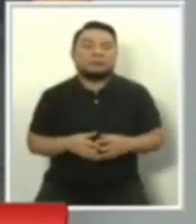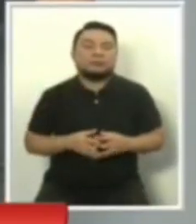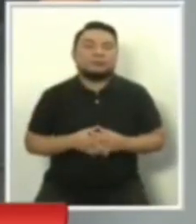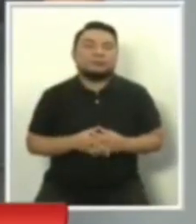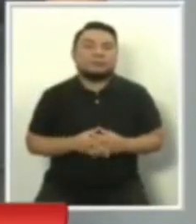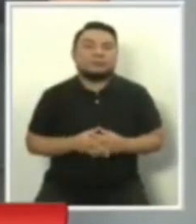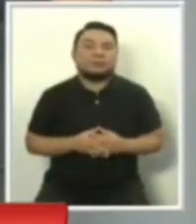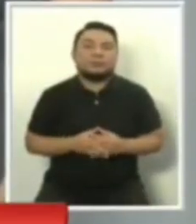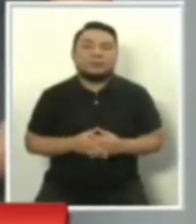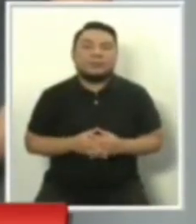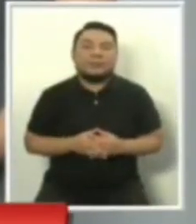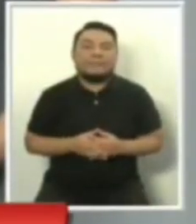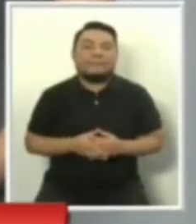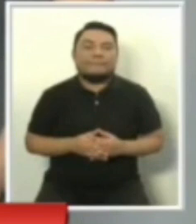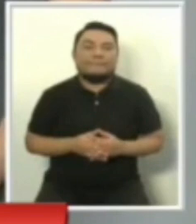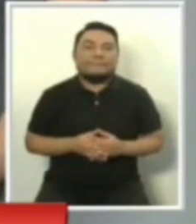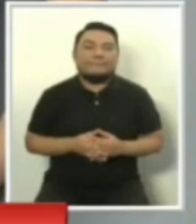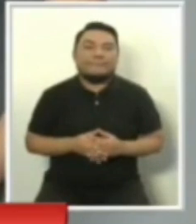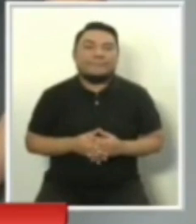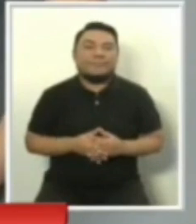Completa esta segunda dupla.